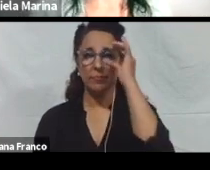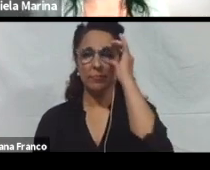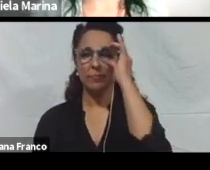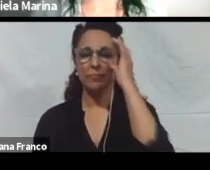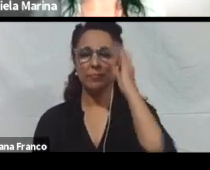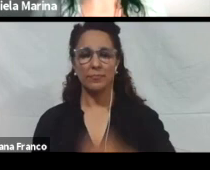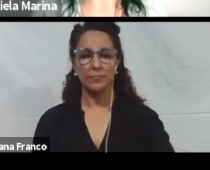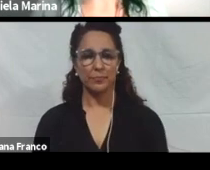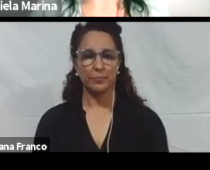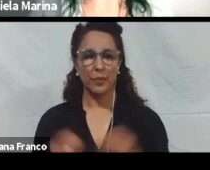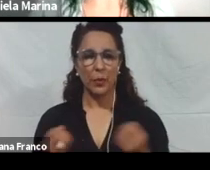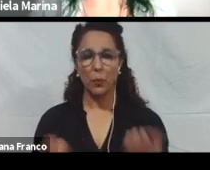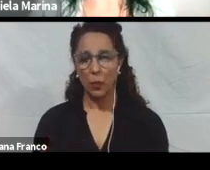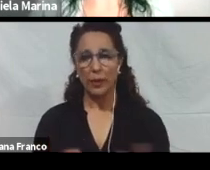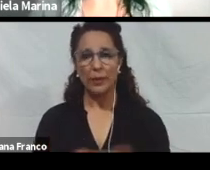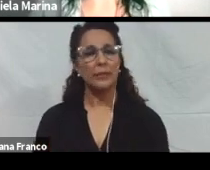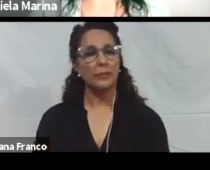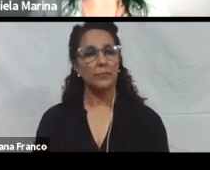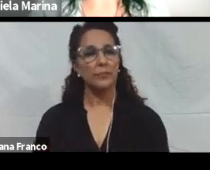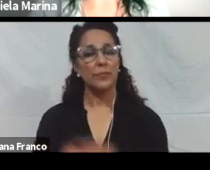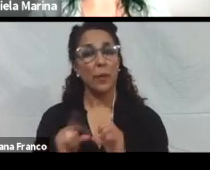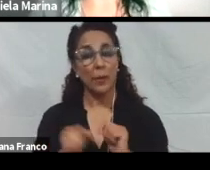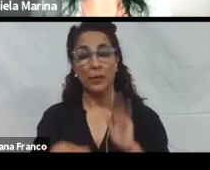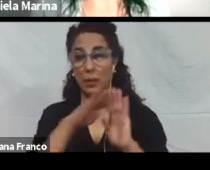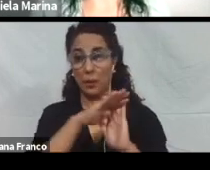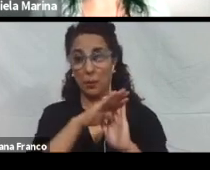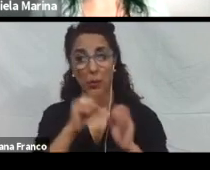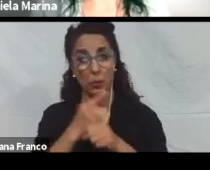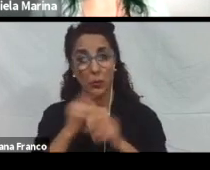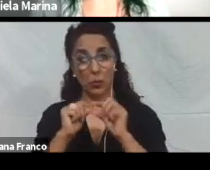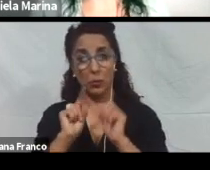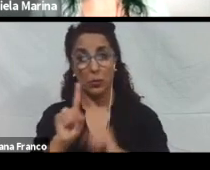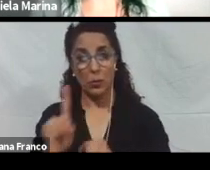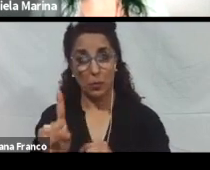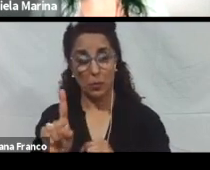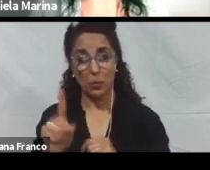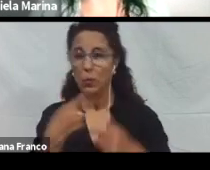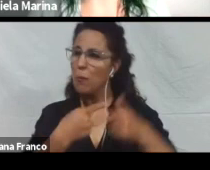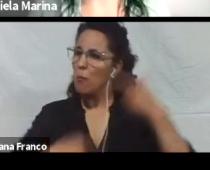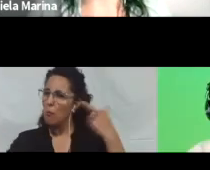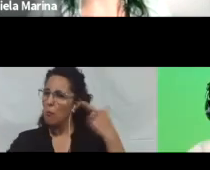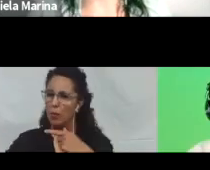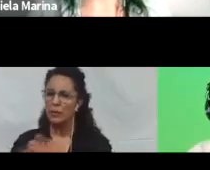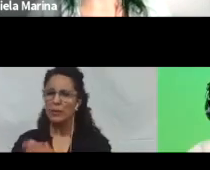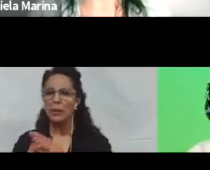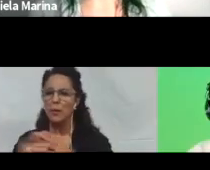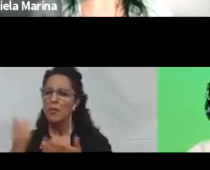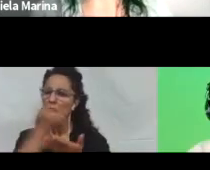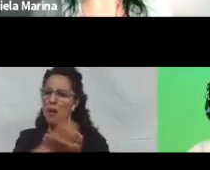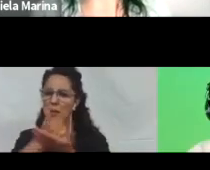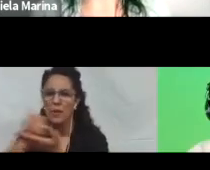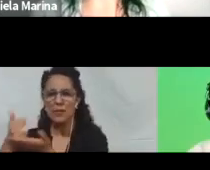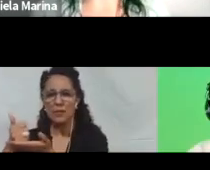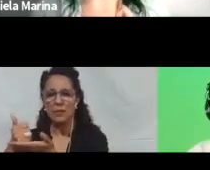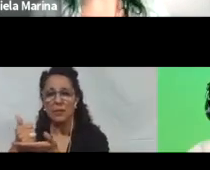Bueno, el principio uno nos indica que debemos proporcionar múltiples formas de representación. Si un